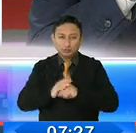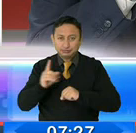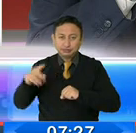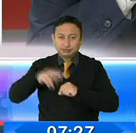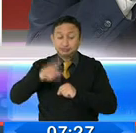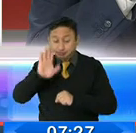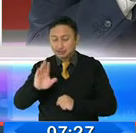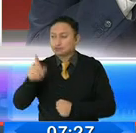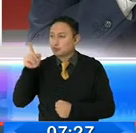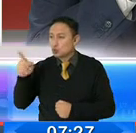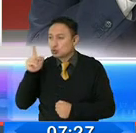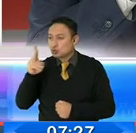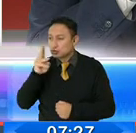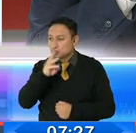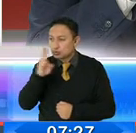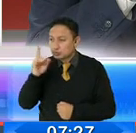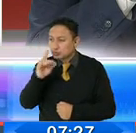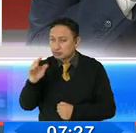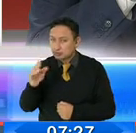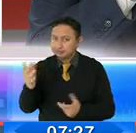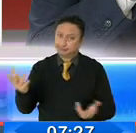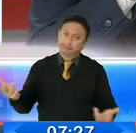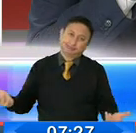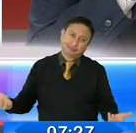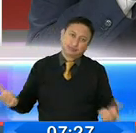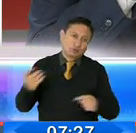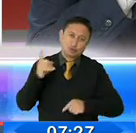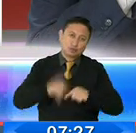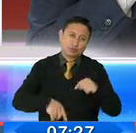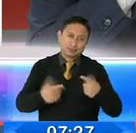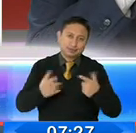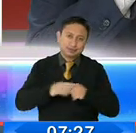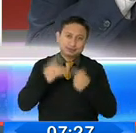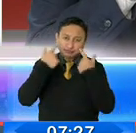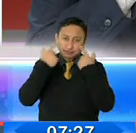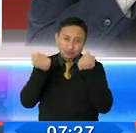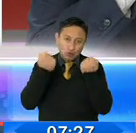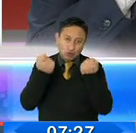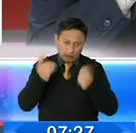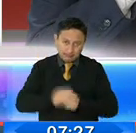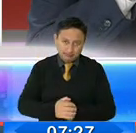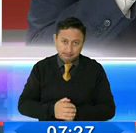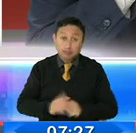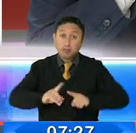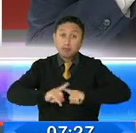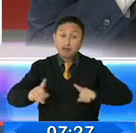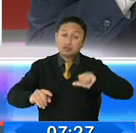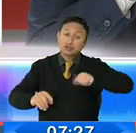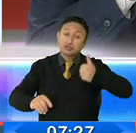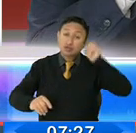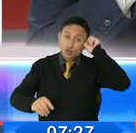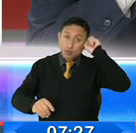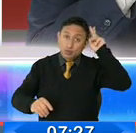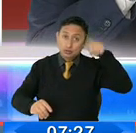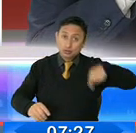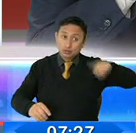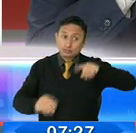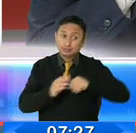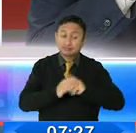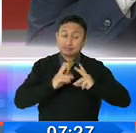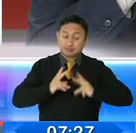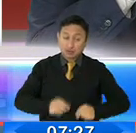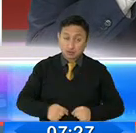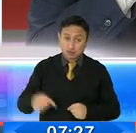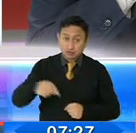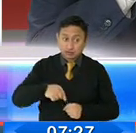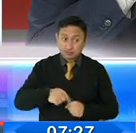contar el número de pasajeros que está llevando. Eso desde el punto de vista de control de movilidad. Y desde el punto de vista sanitario,